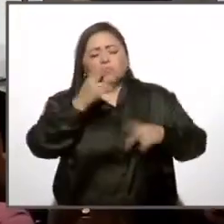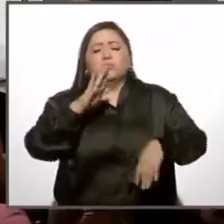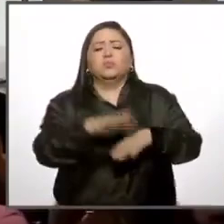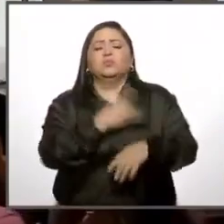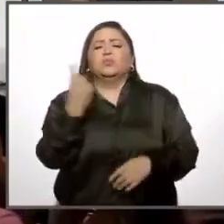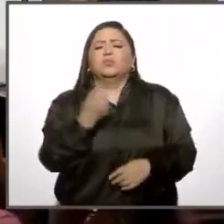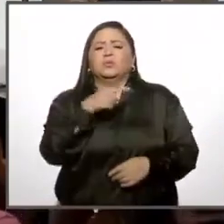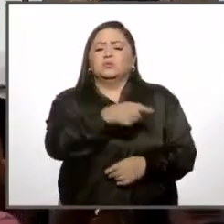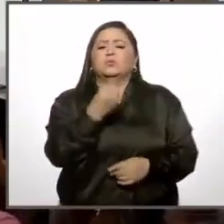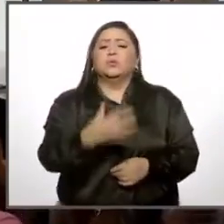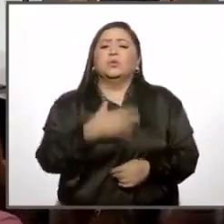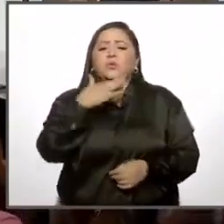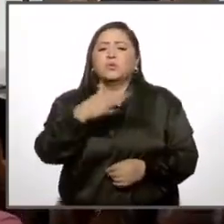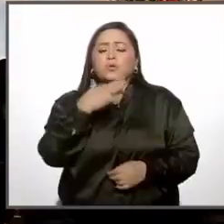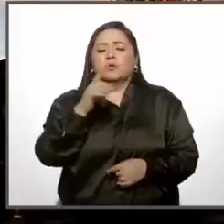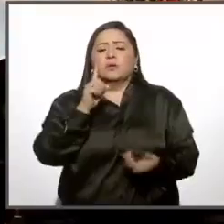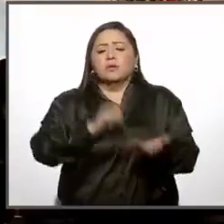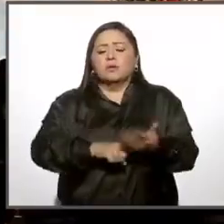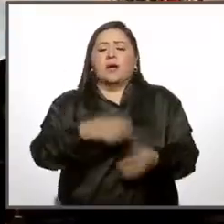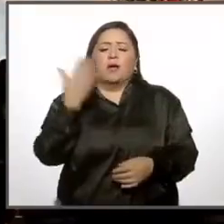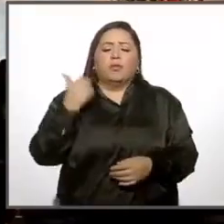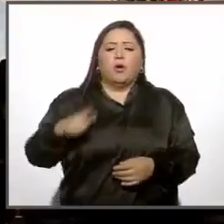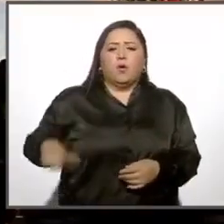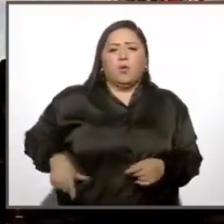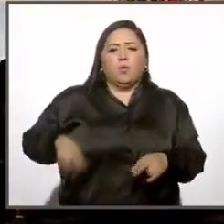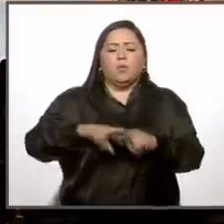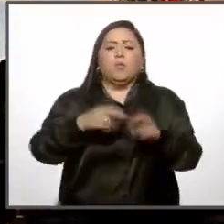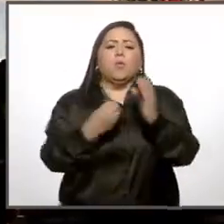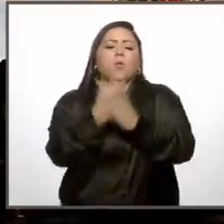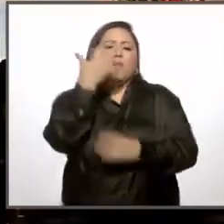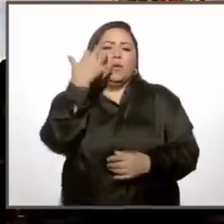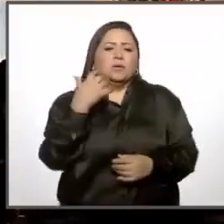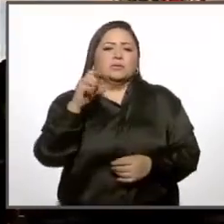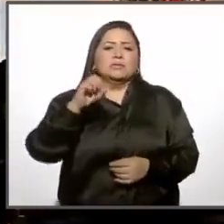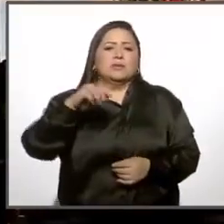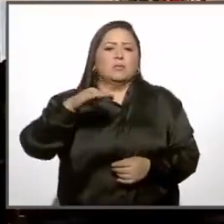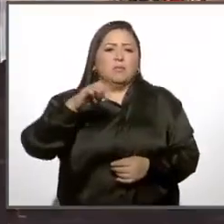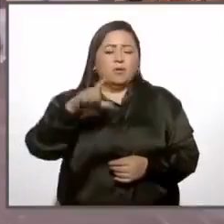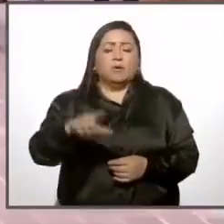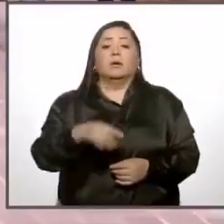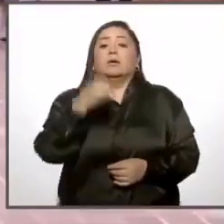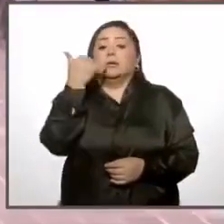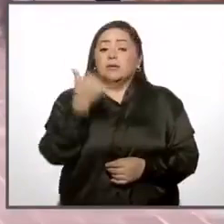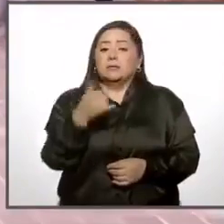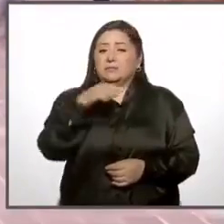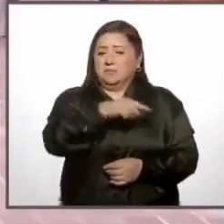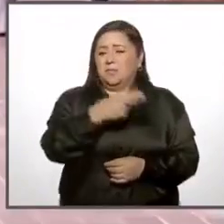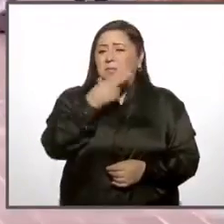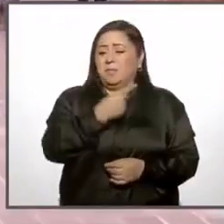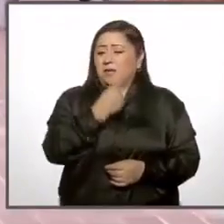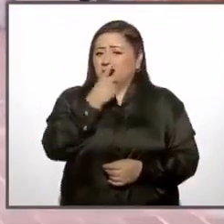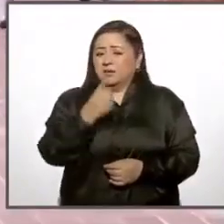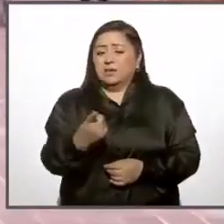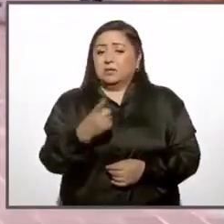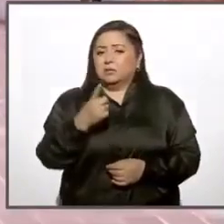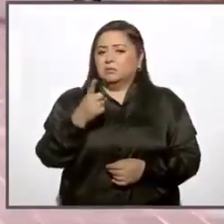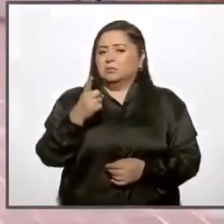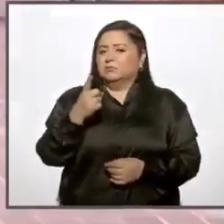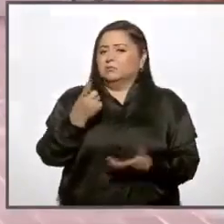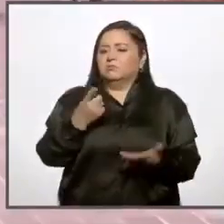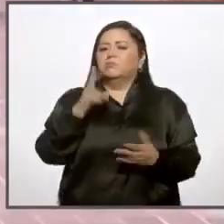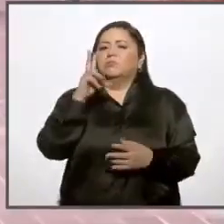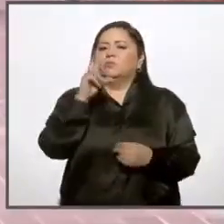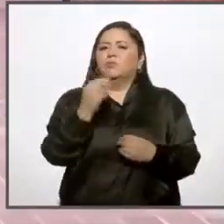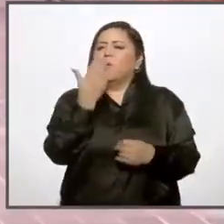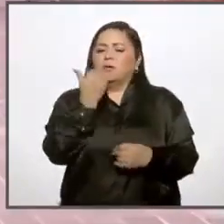presuntos actos de corrupción cometidos por el gobernador de Nuevo León, Samuel García. Al respecto, Maínez dijo que no sólo apararán